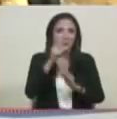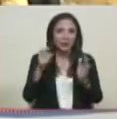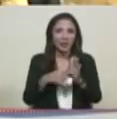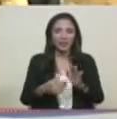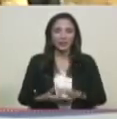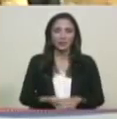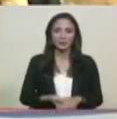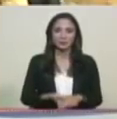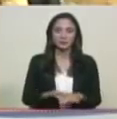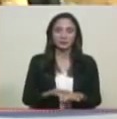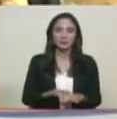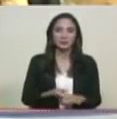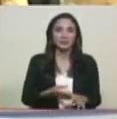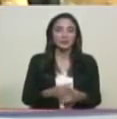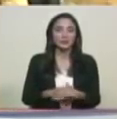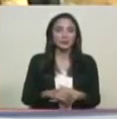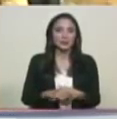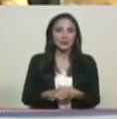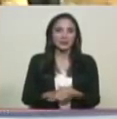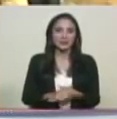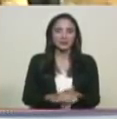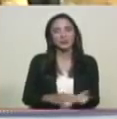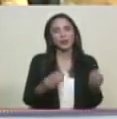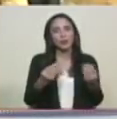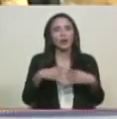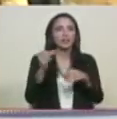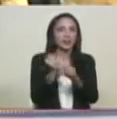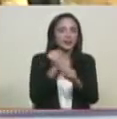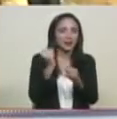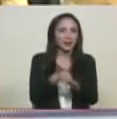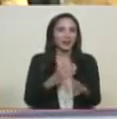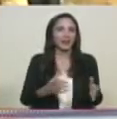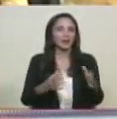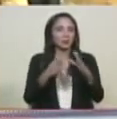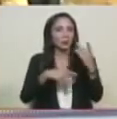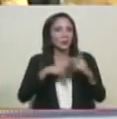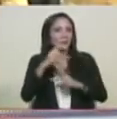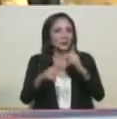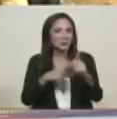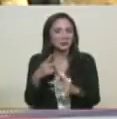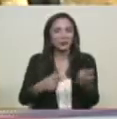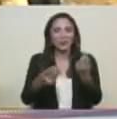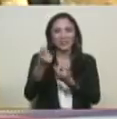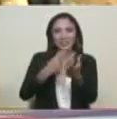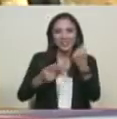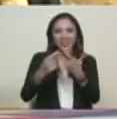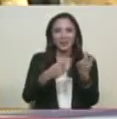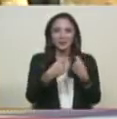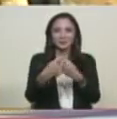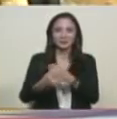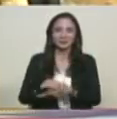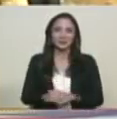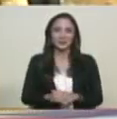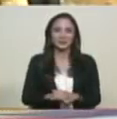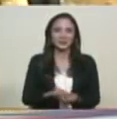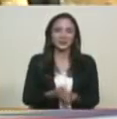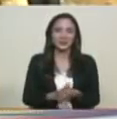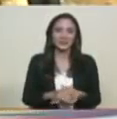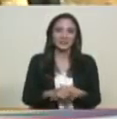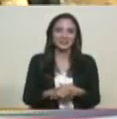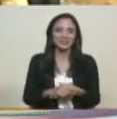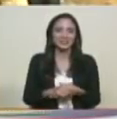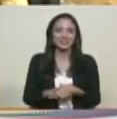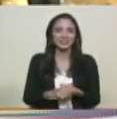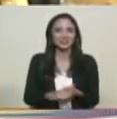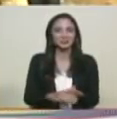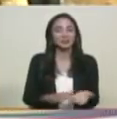que se va a convertir, ¿en qué se va a convertir? En trabajo, en producción, en salario, en